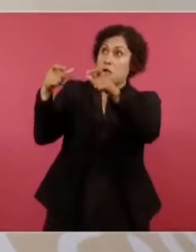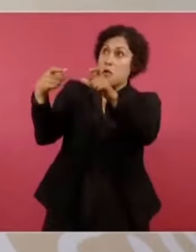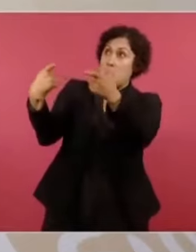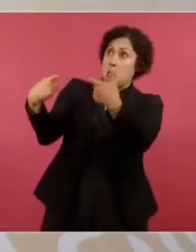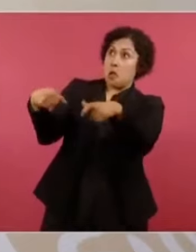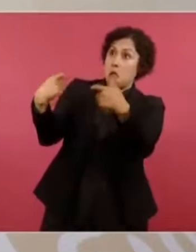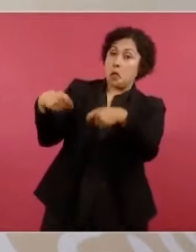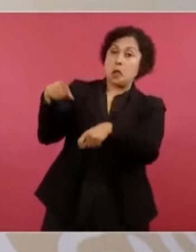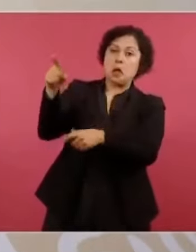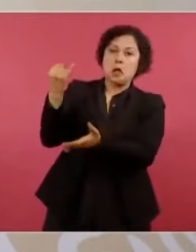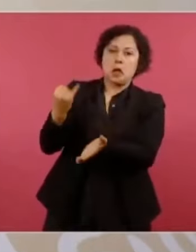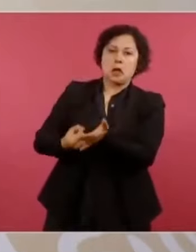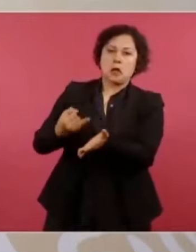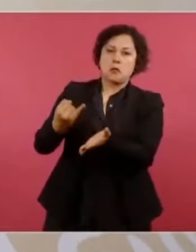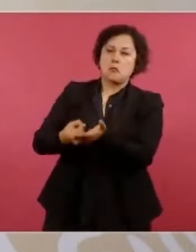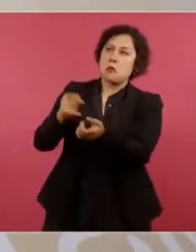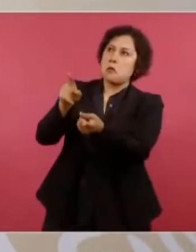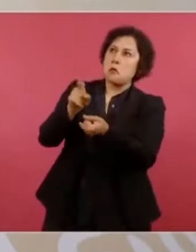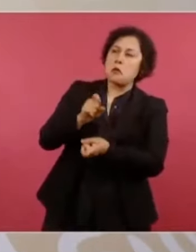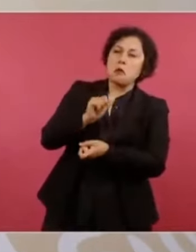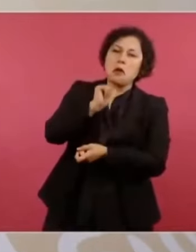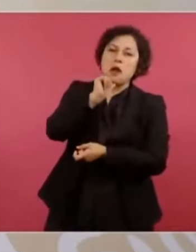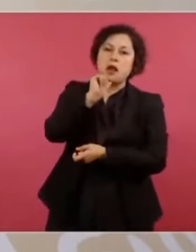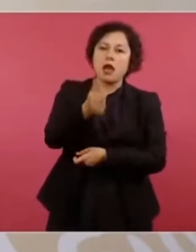porque además hasta se burlaban.